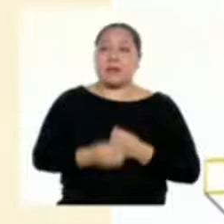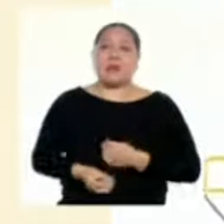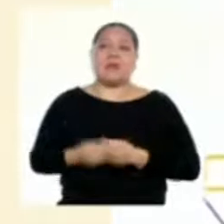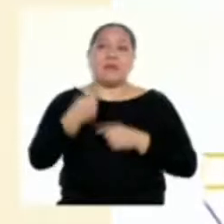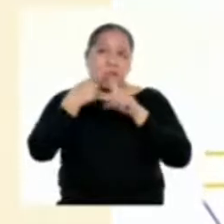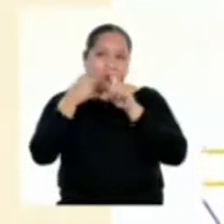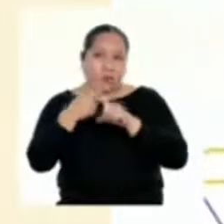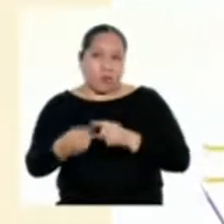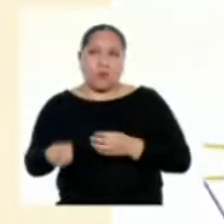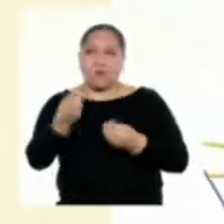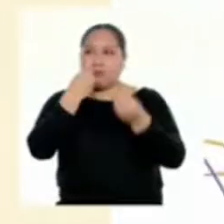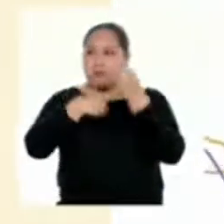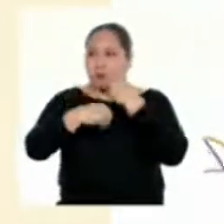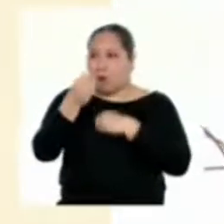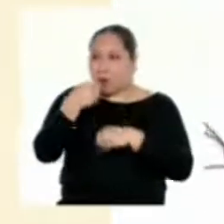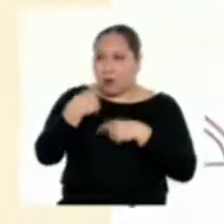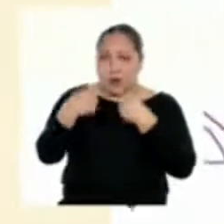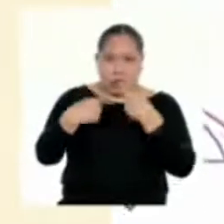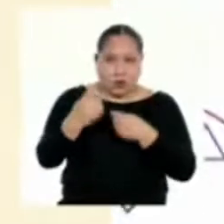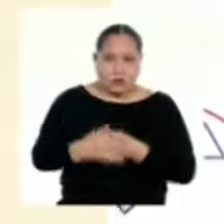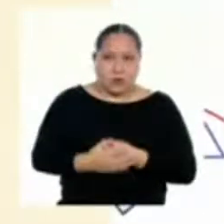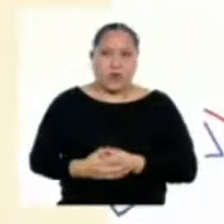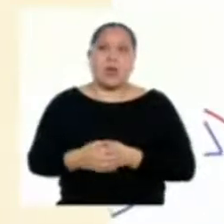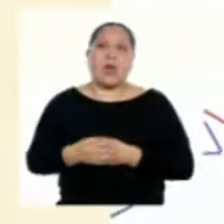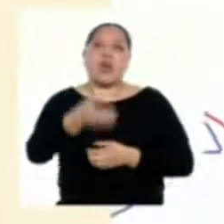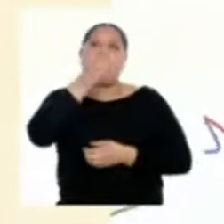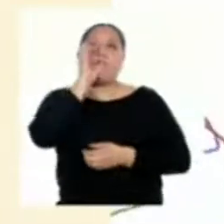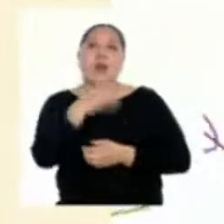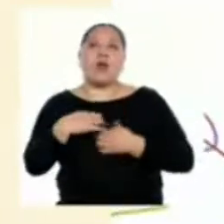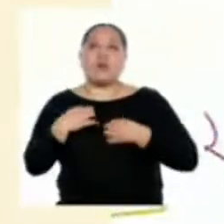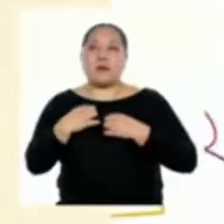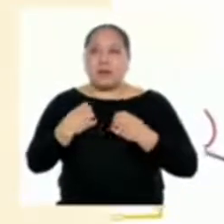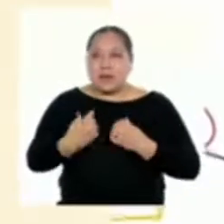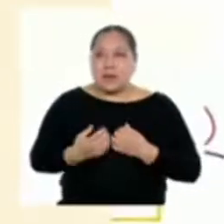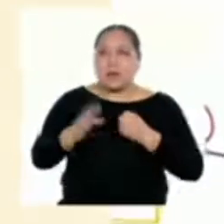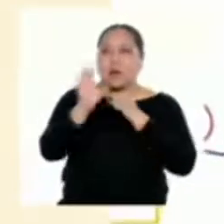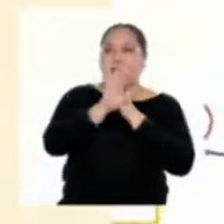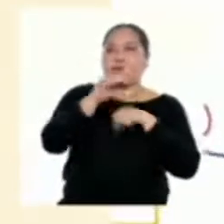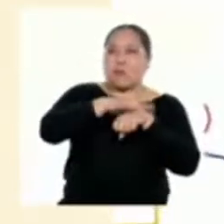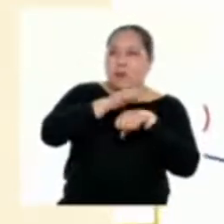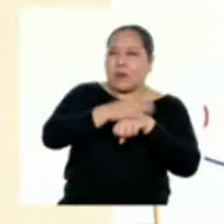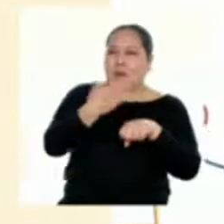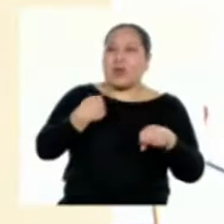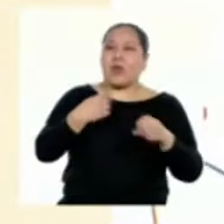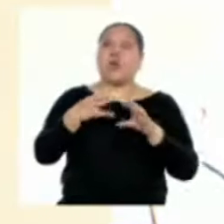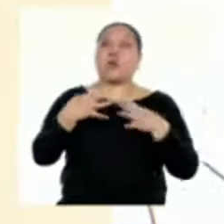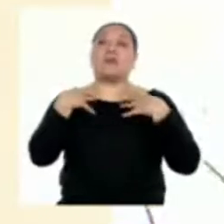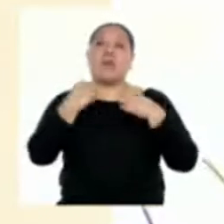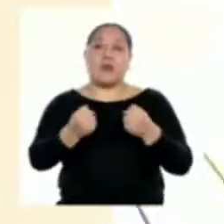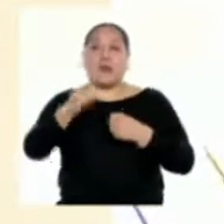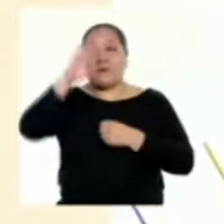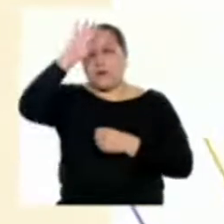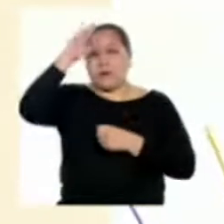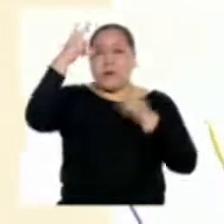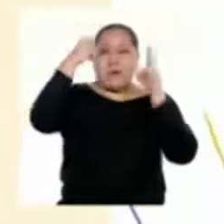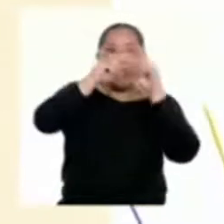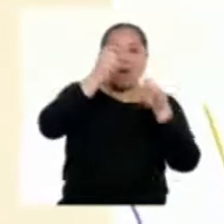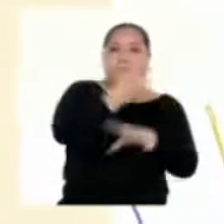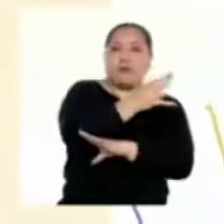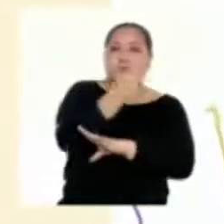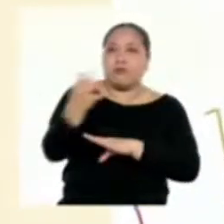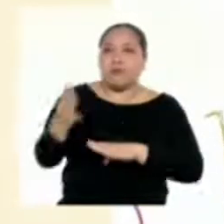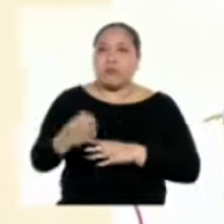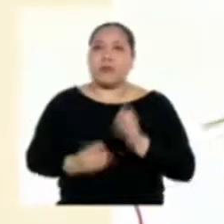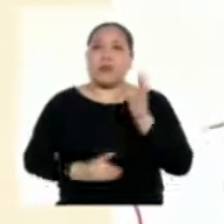beber, vestirnos, prevenir y curar enfermedades, admirar paisajes y desarrollar nuestra propia vida y la de